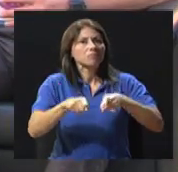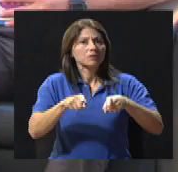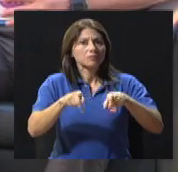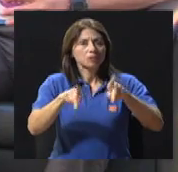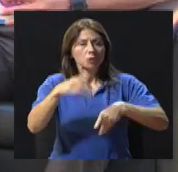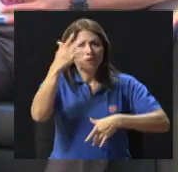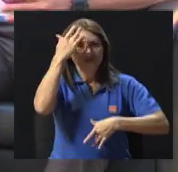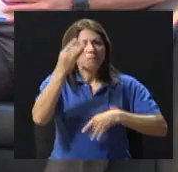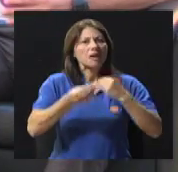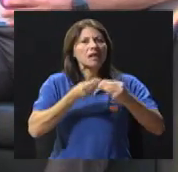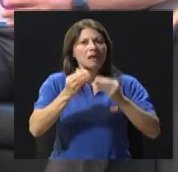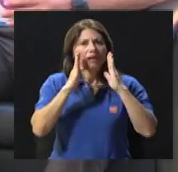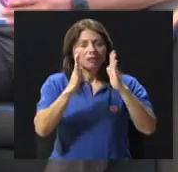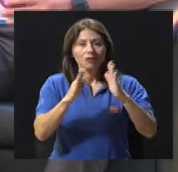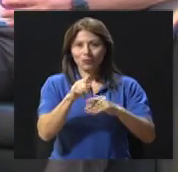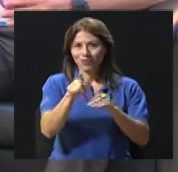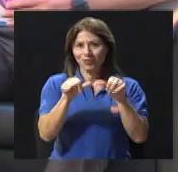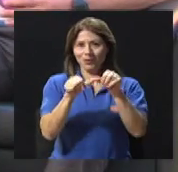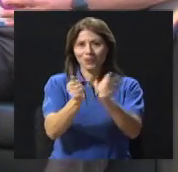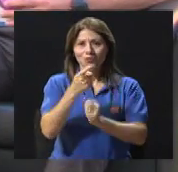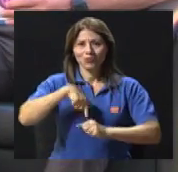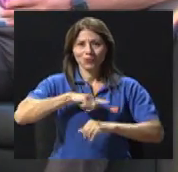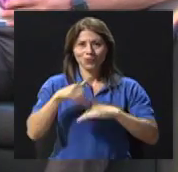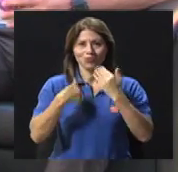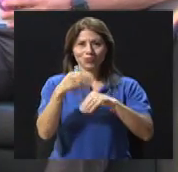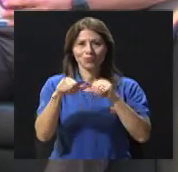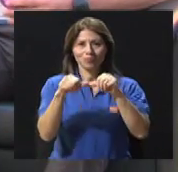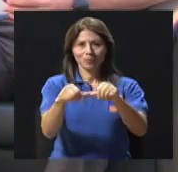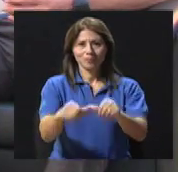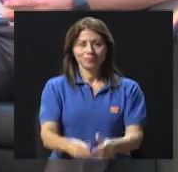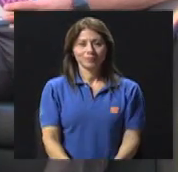de personas. Muy bien. Quédense, por favor, con nosotros. Ya regresamos.